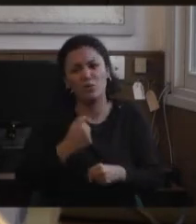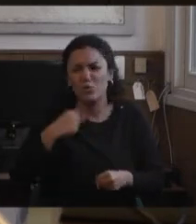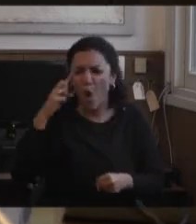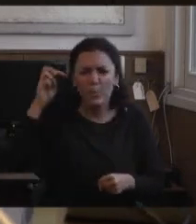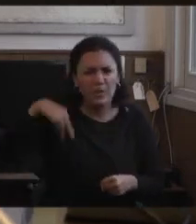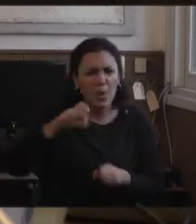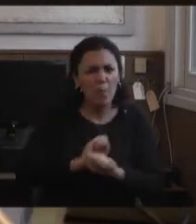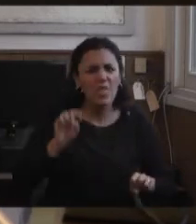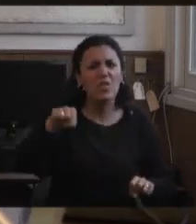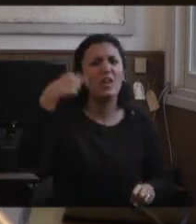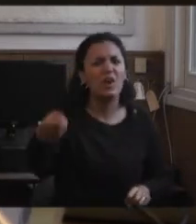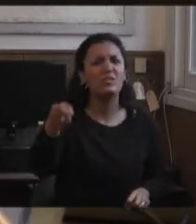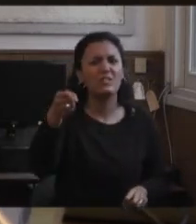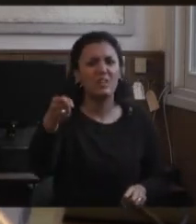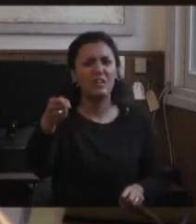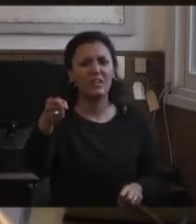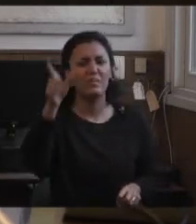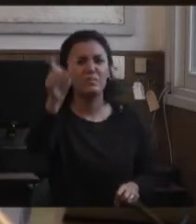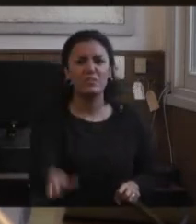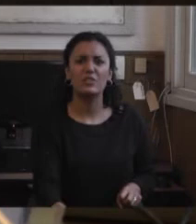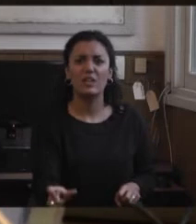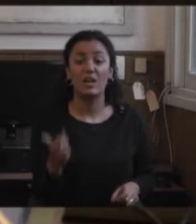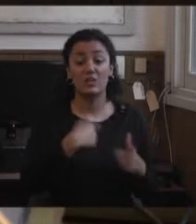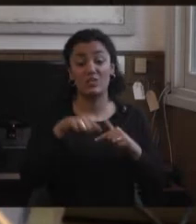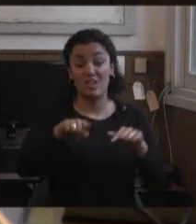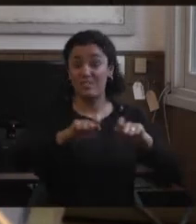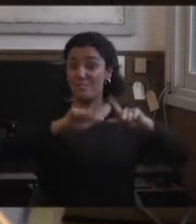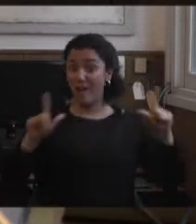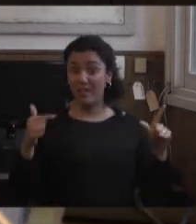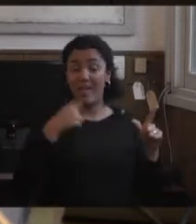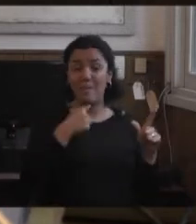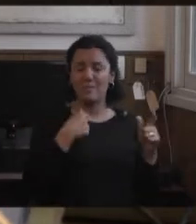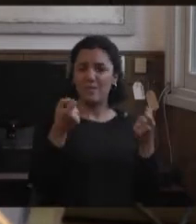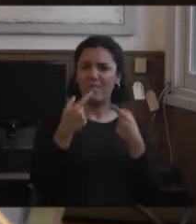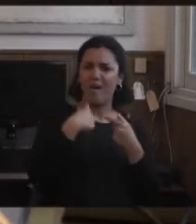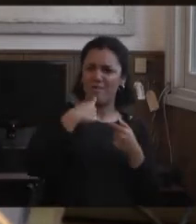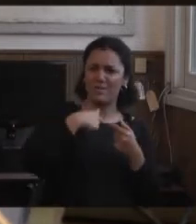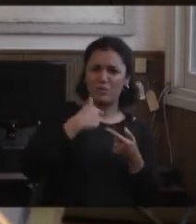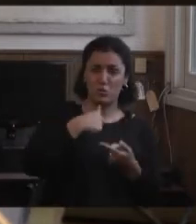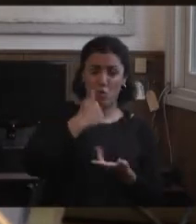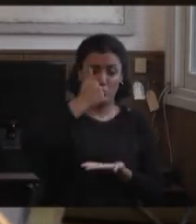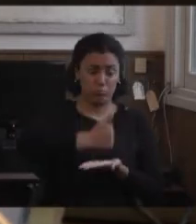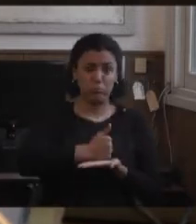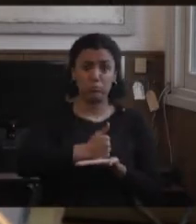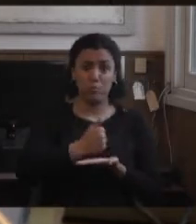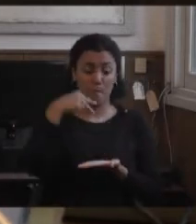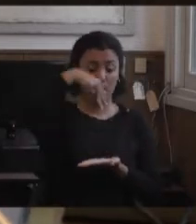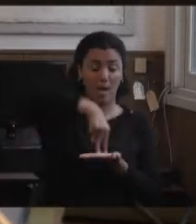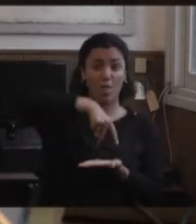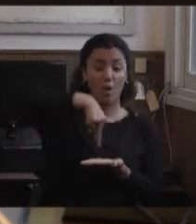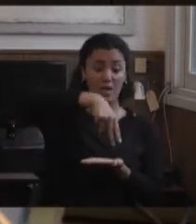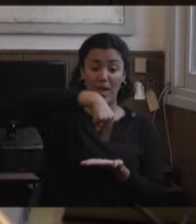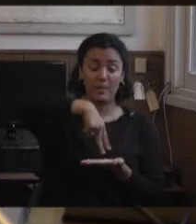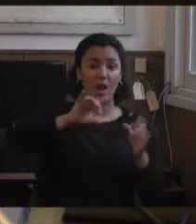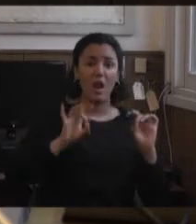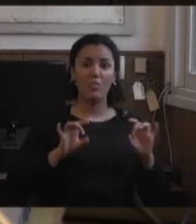el otro. Bueno, a mí esta imagen lo que me transmitía era que parecería que en este mundo estar parado y caminar de una manera natural